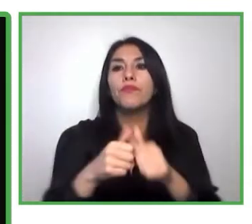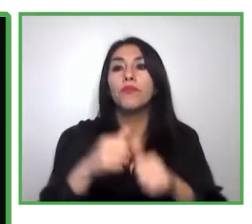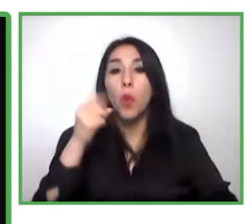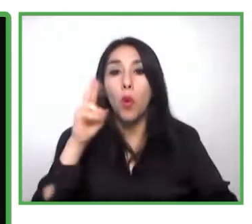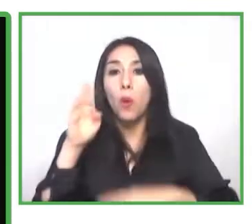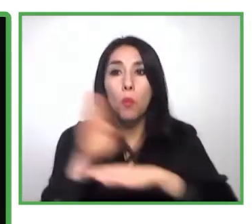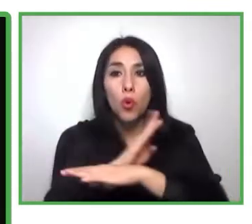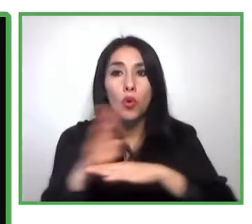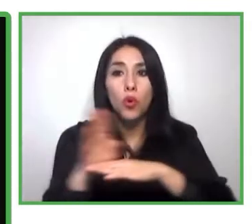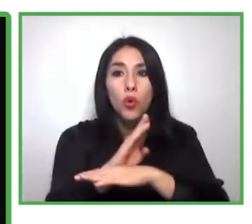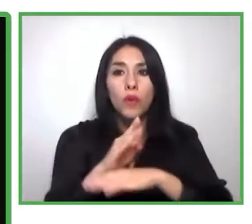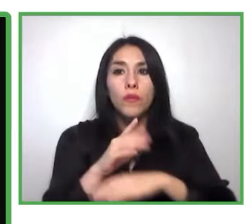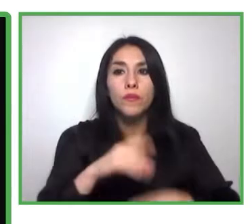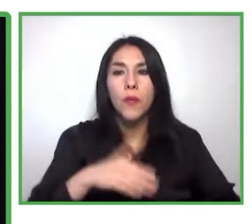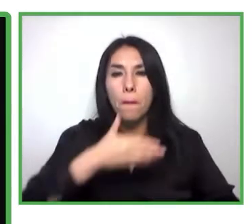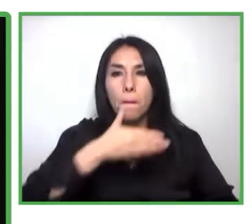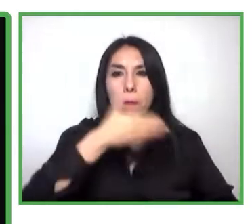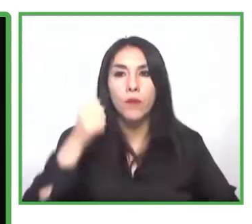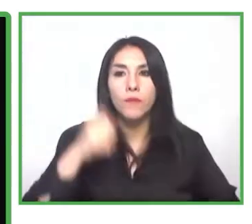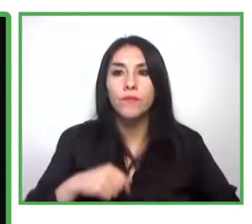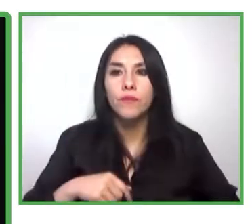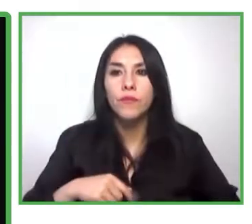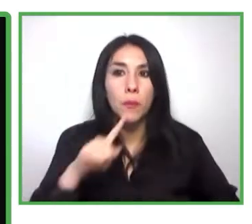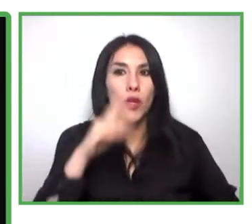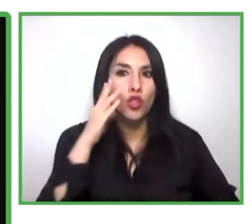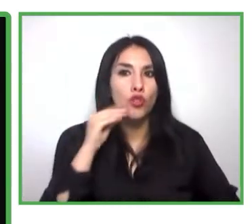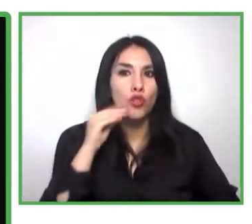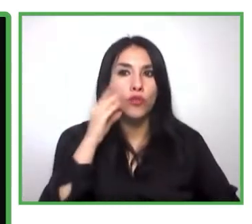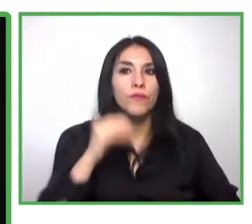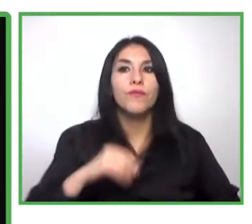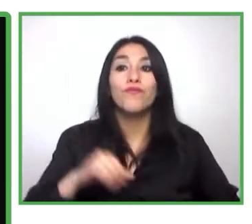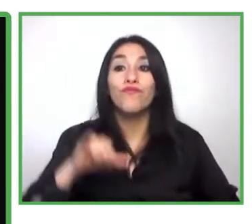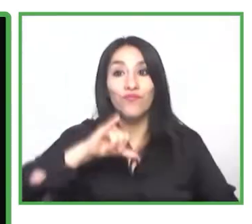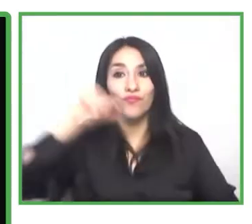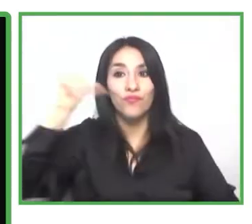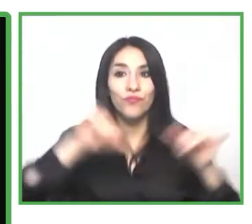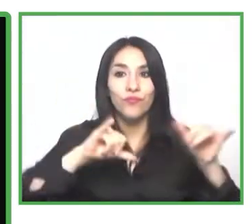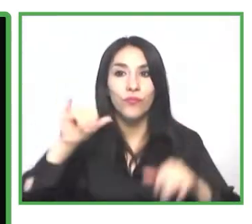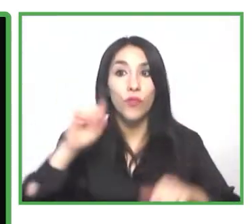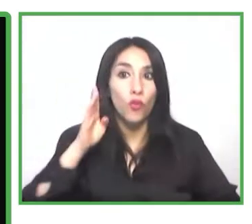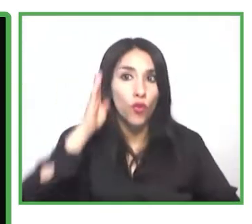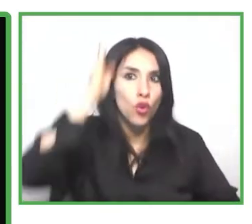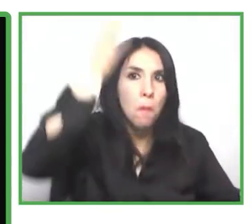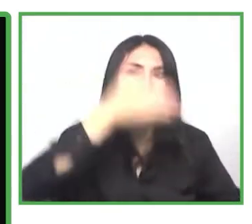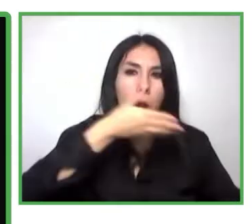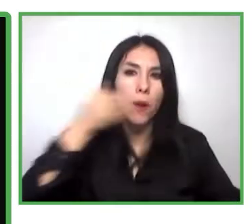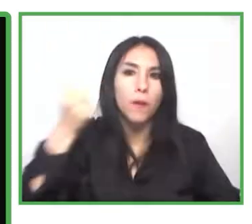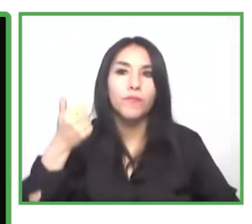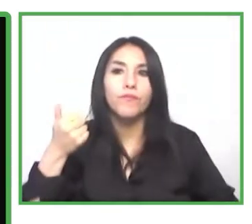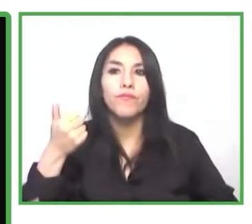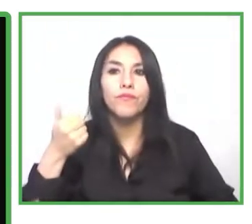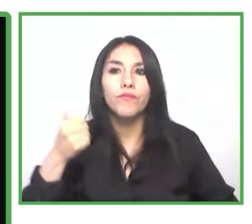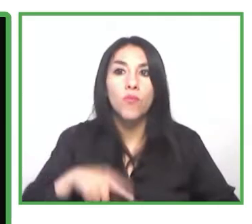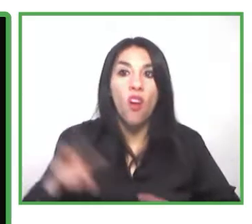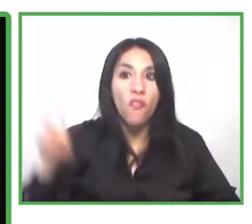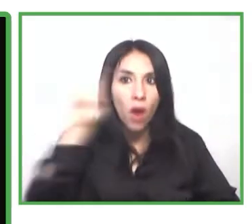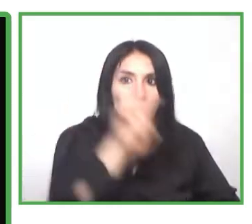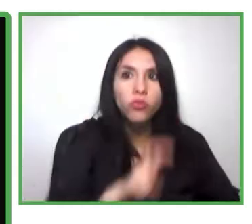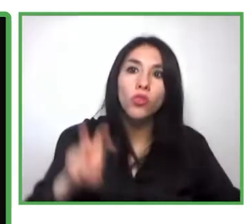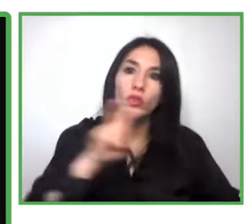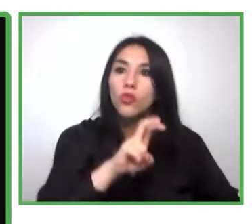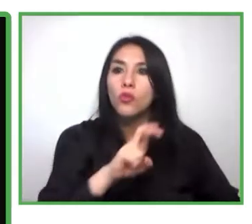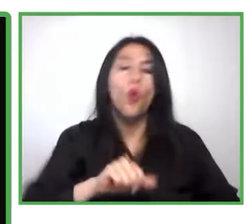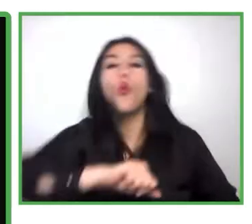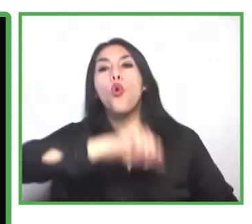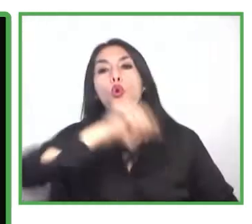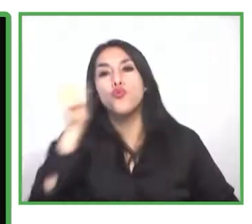viajar, y también trabajamos en mejorar la accesibilidad de plataformas de movilidad urbana, como Uber